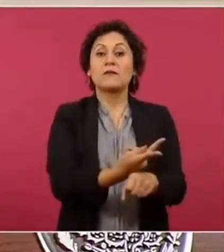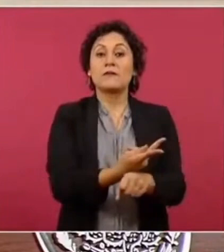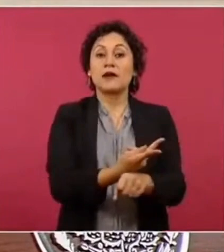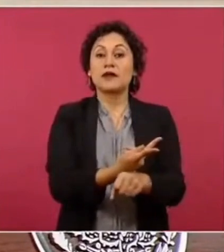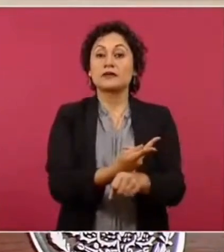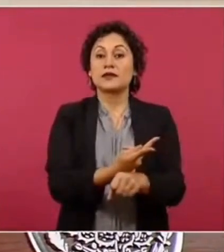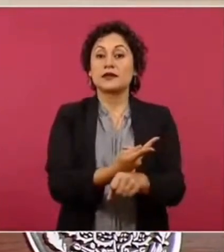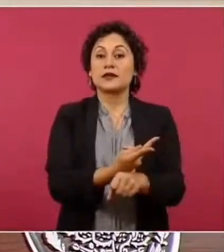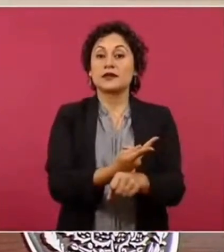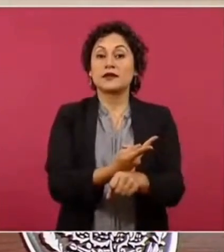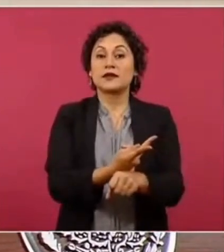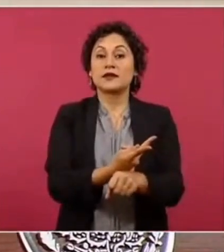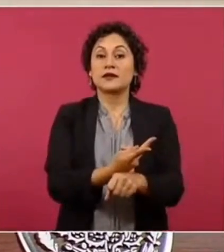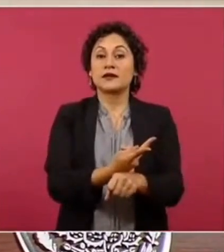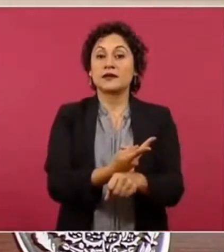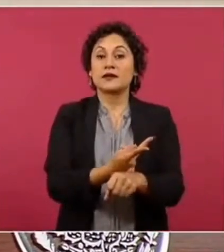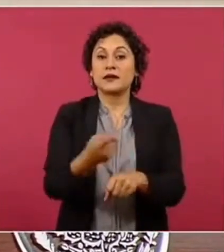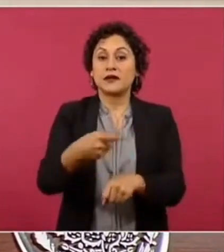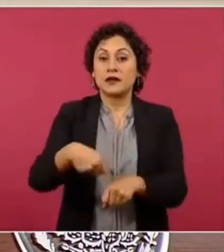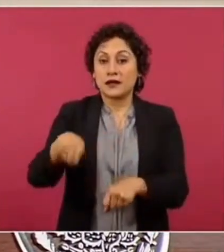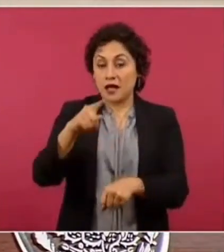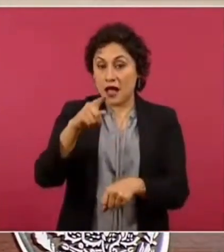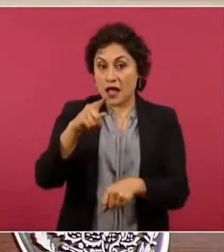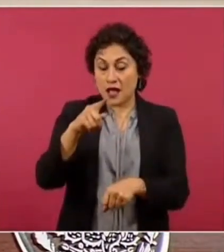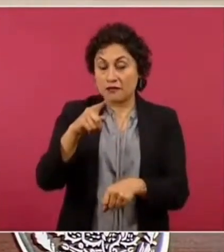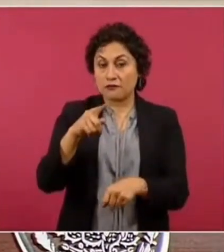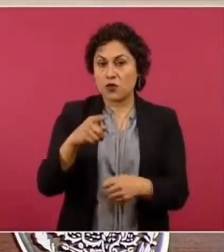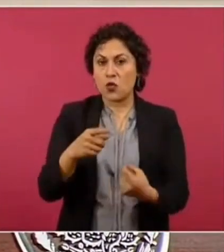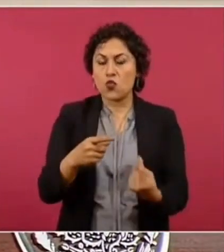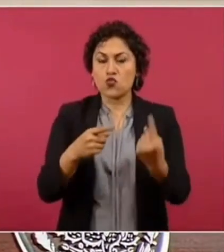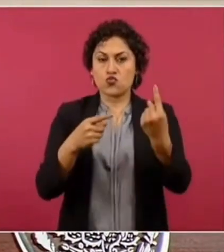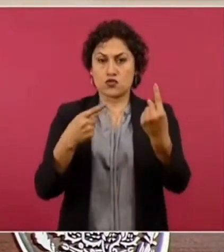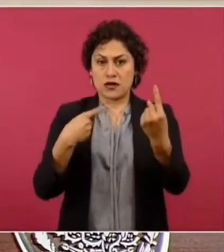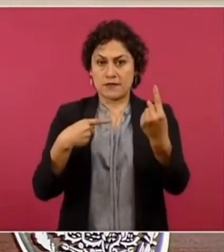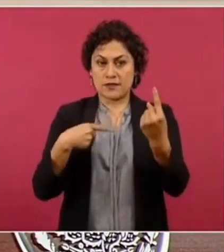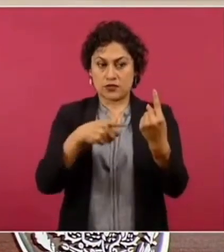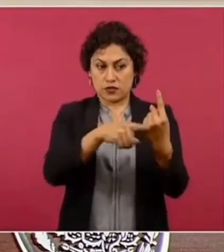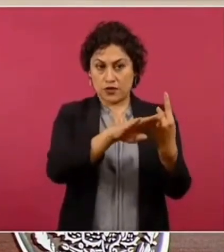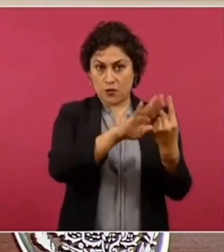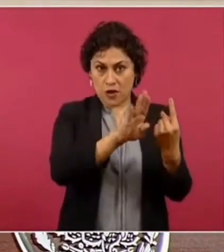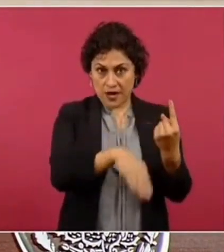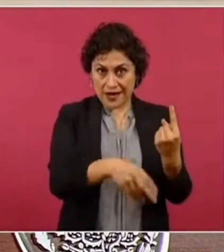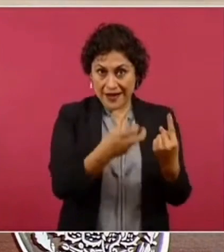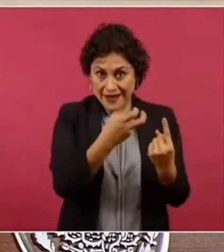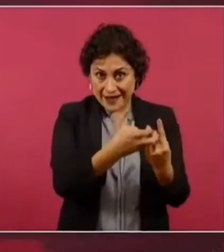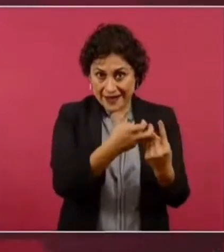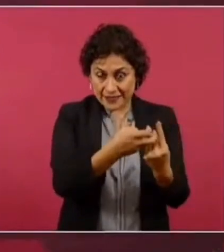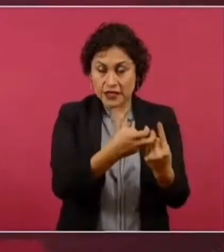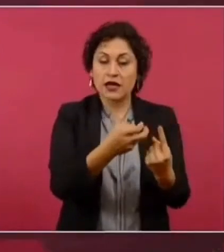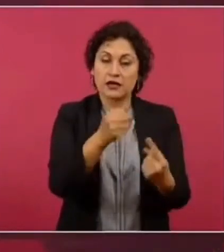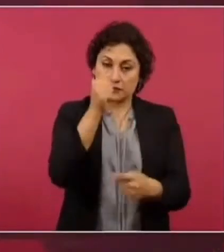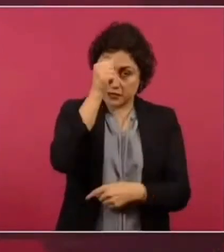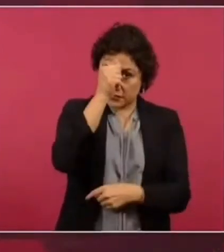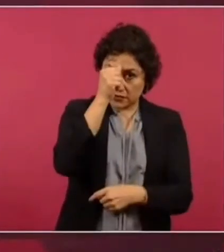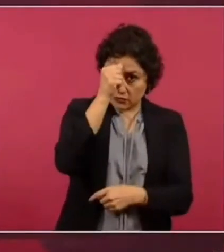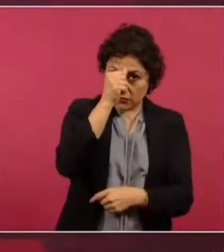uno de los fallecidos de los sacerdotes asesinados